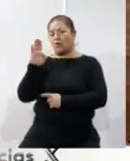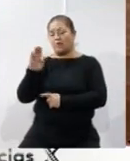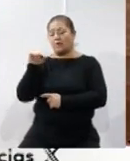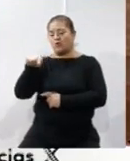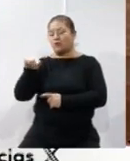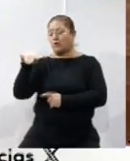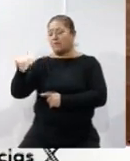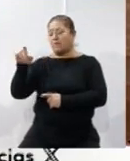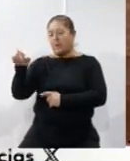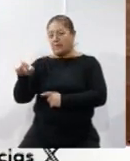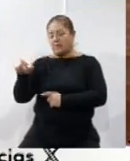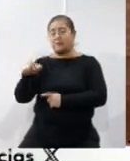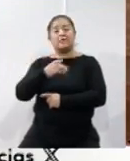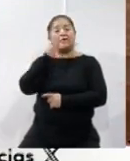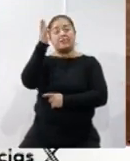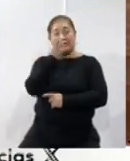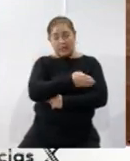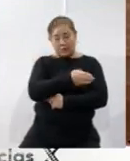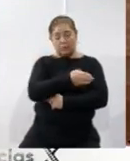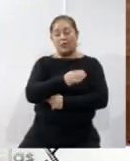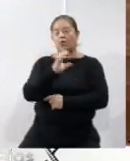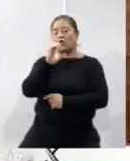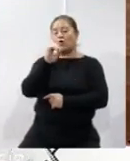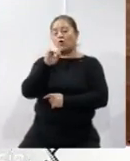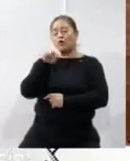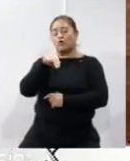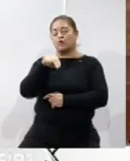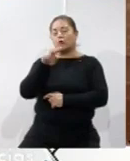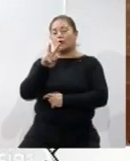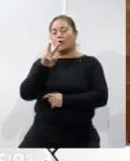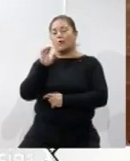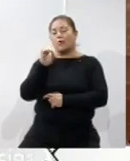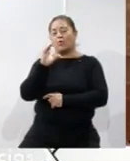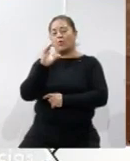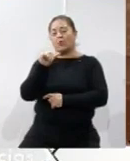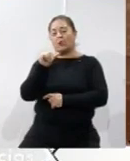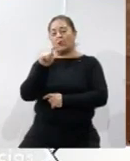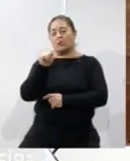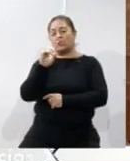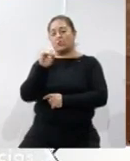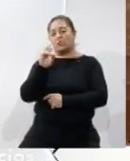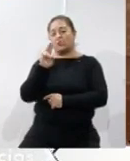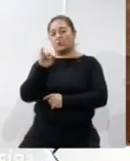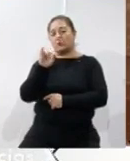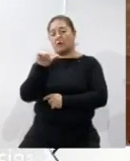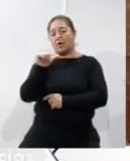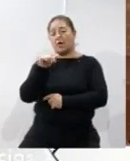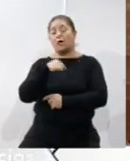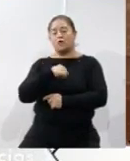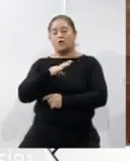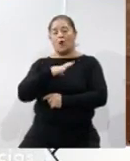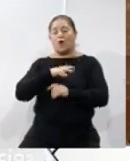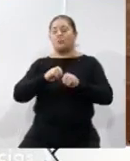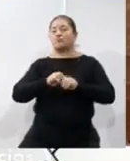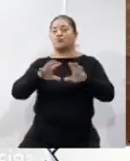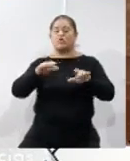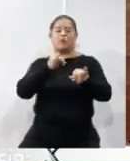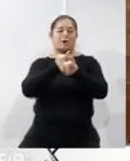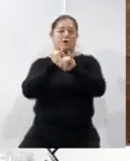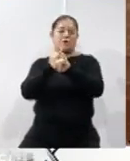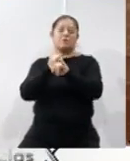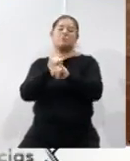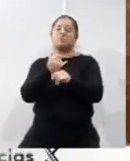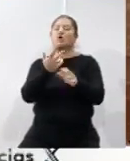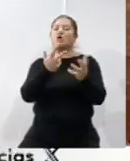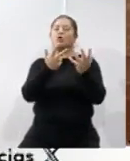.mx, diagonal convocatoria. Estamos en todas las redes sociales, si me permites también compartir un número